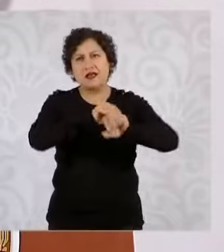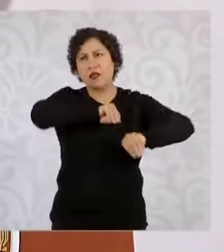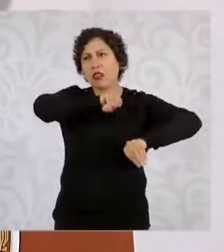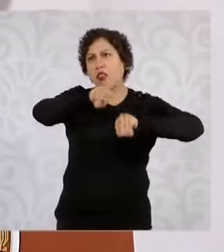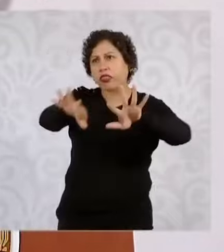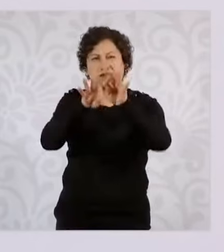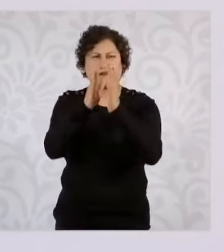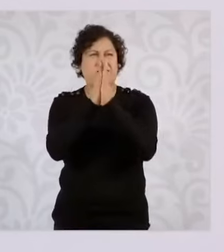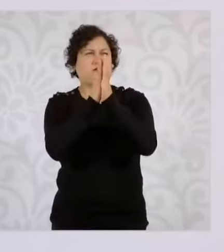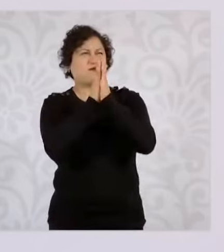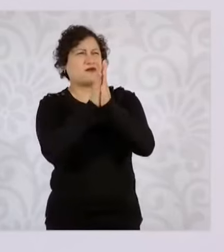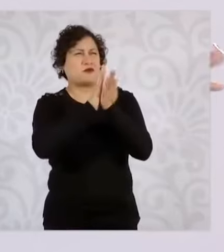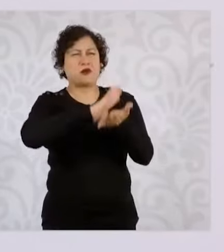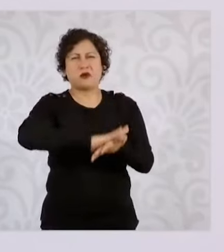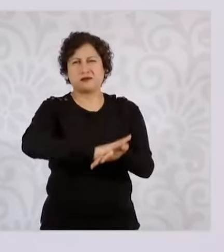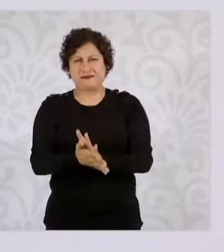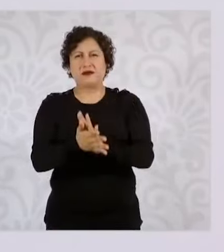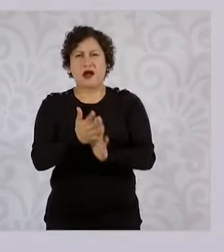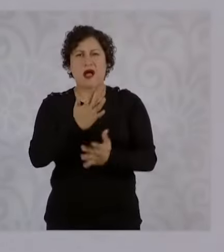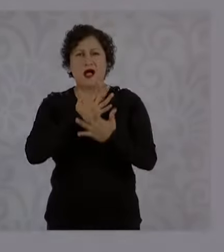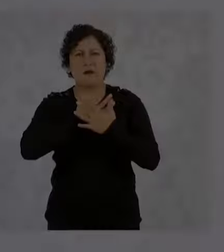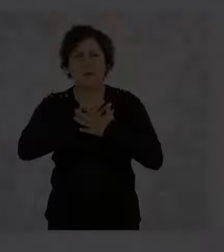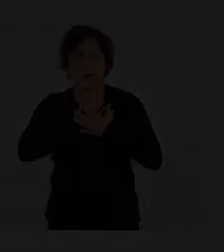tradúzcanlo en amor. Dejen los odios ya a un lado. odios lado.